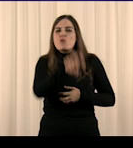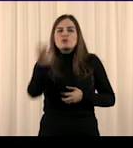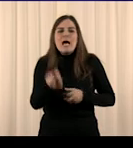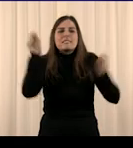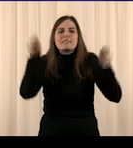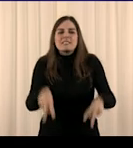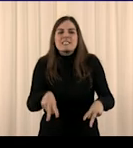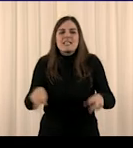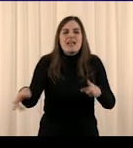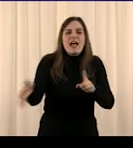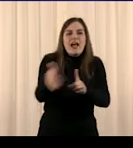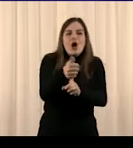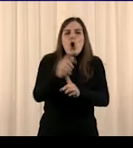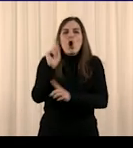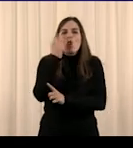encontrando.